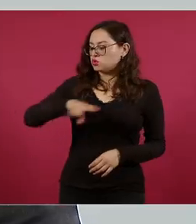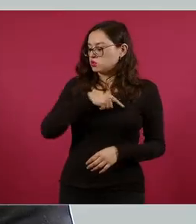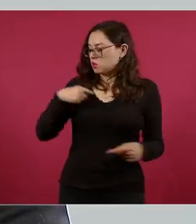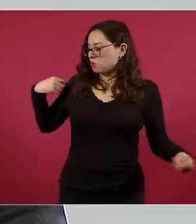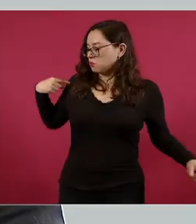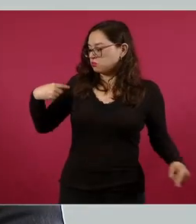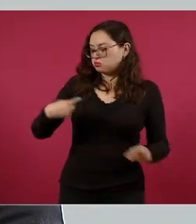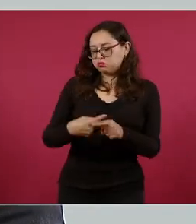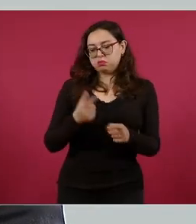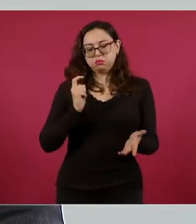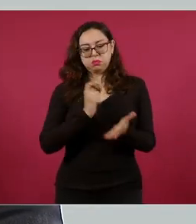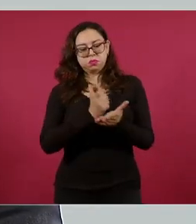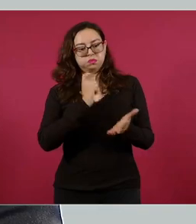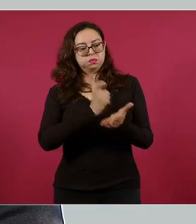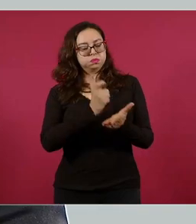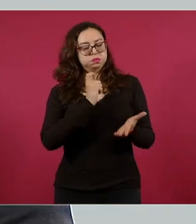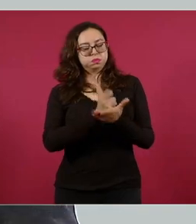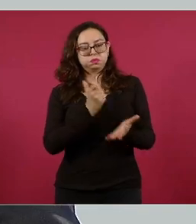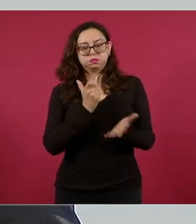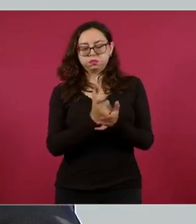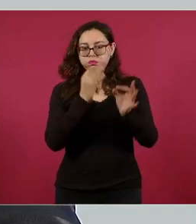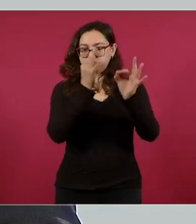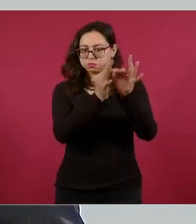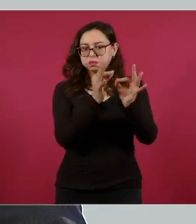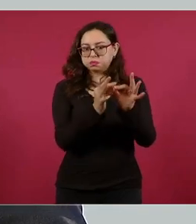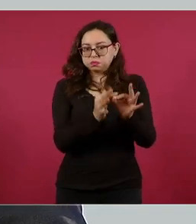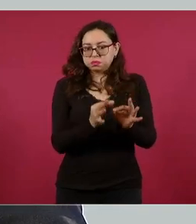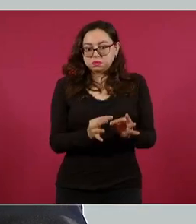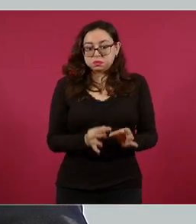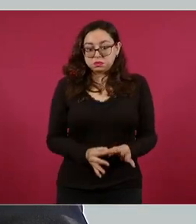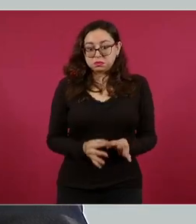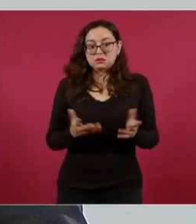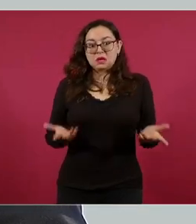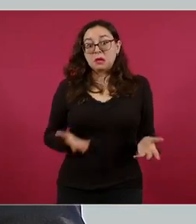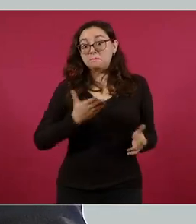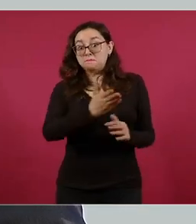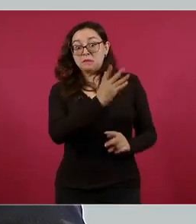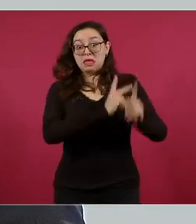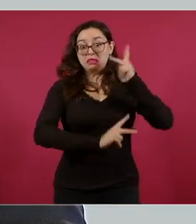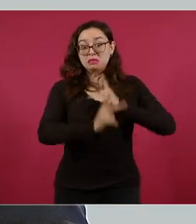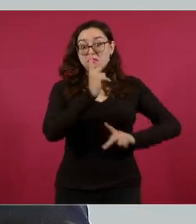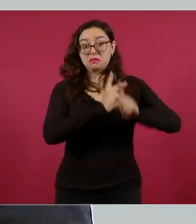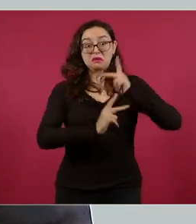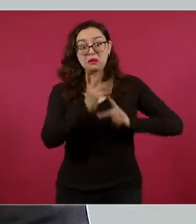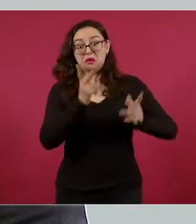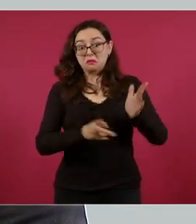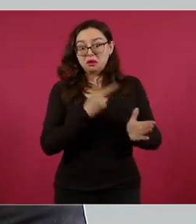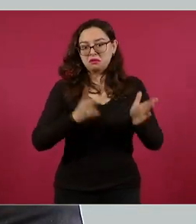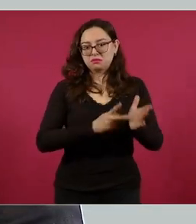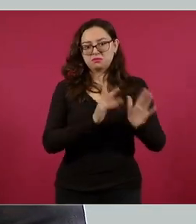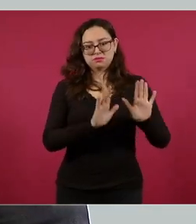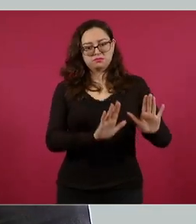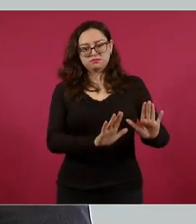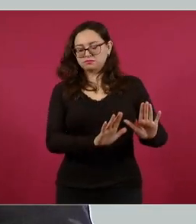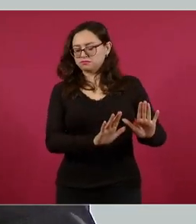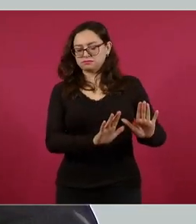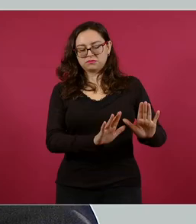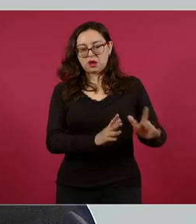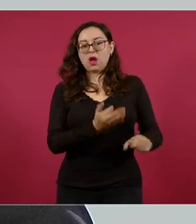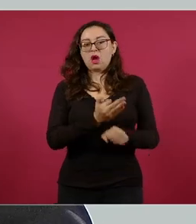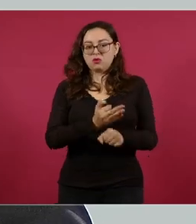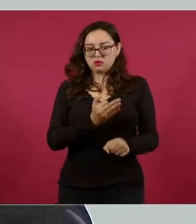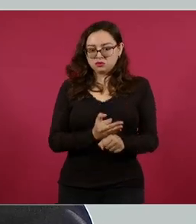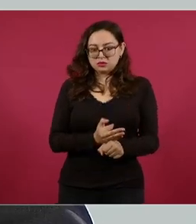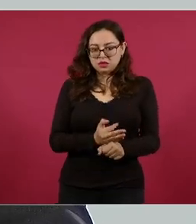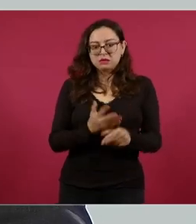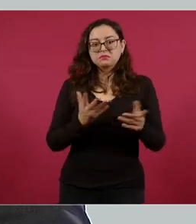deuda estable en una senda sostenible y sobre todo ser responsables con su manejo. Hoy contamos con un manejo robusto de la deuda que